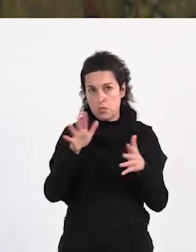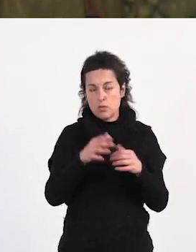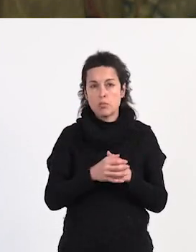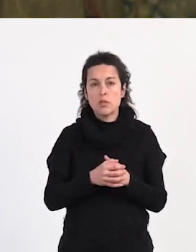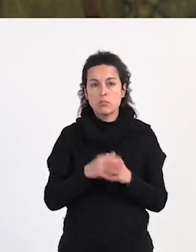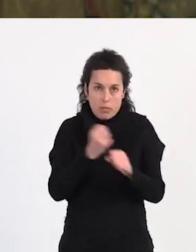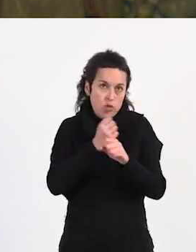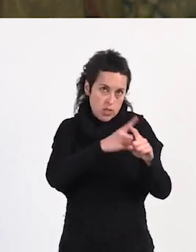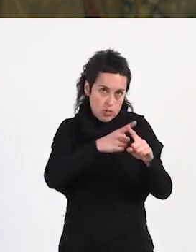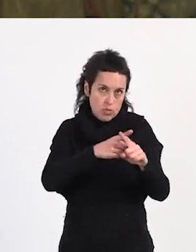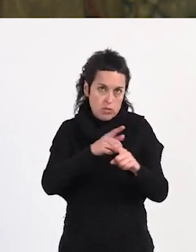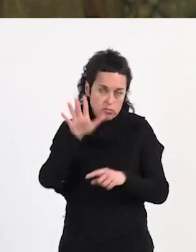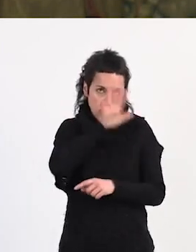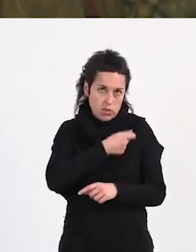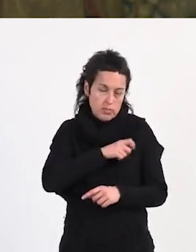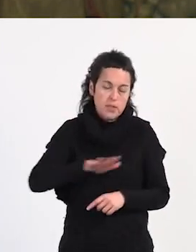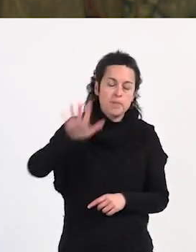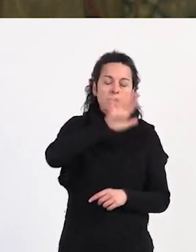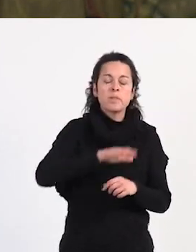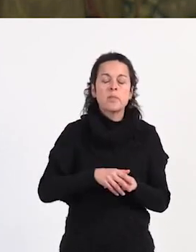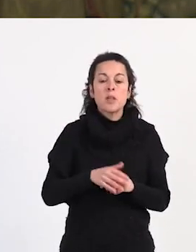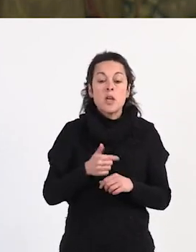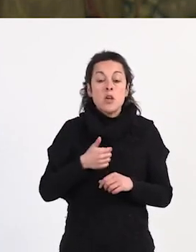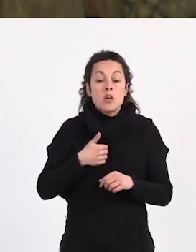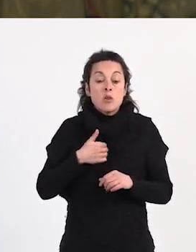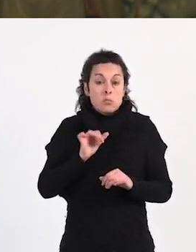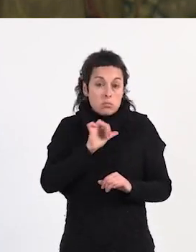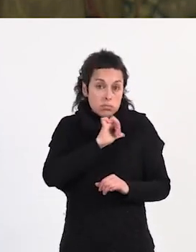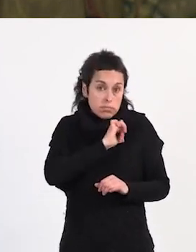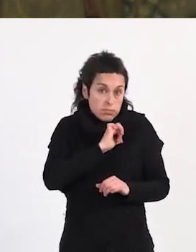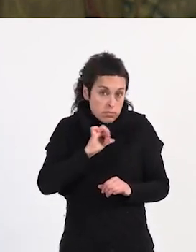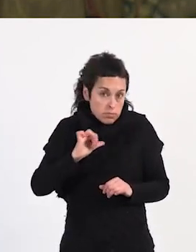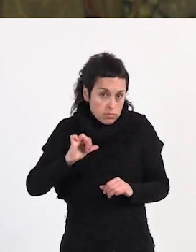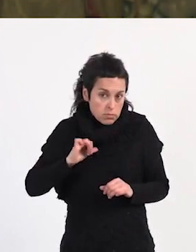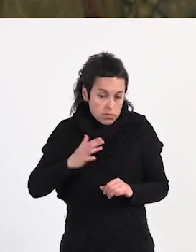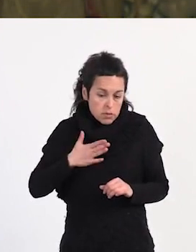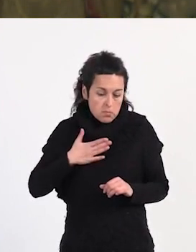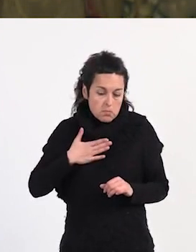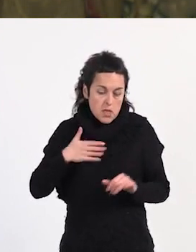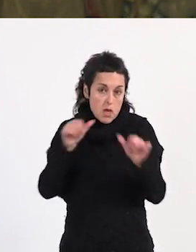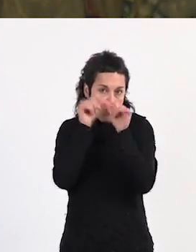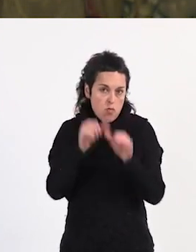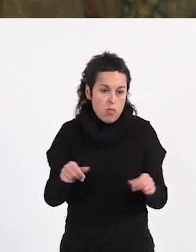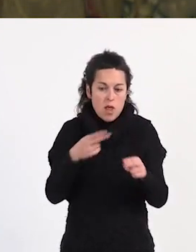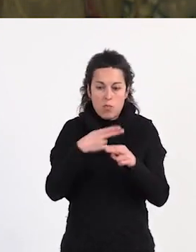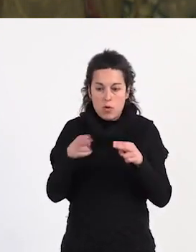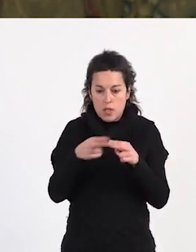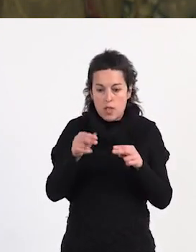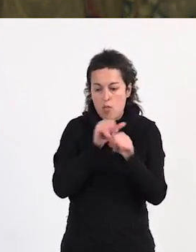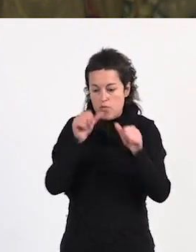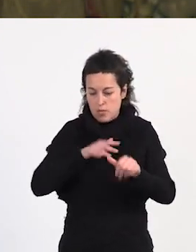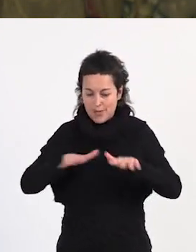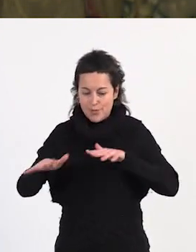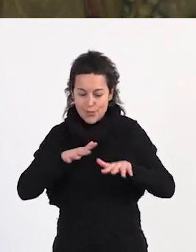trabajadoras sexuales. Yo, personalmente, mi estilo de política o de hacer activismo